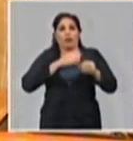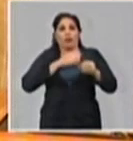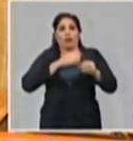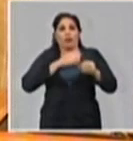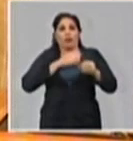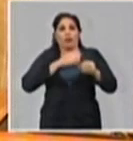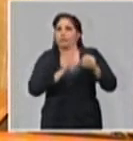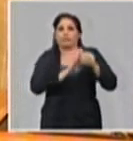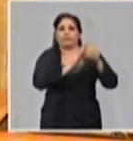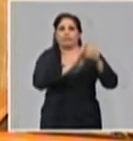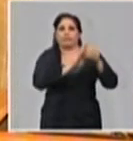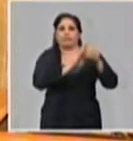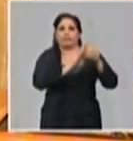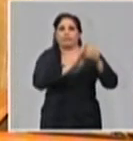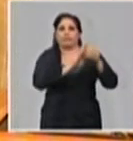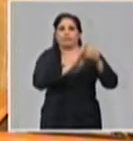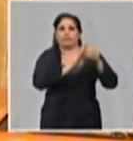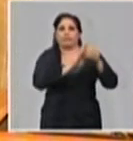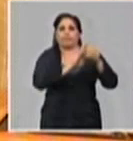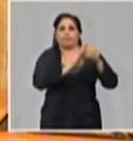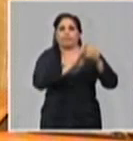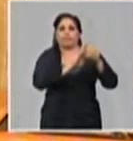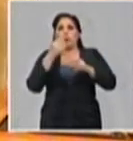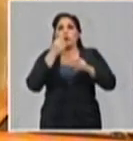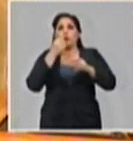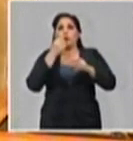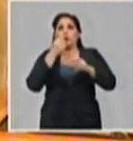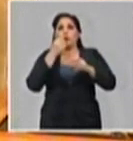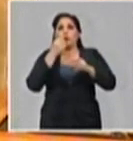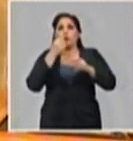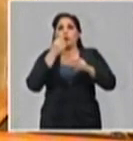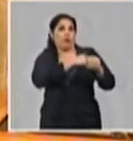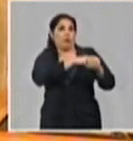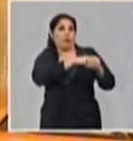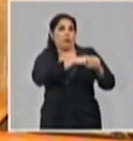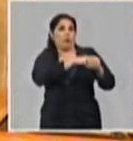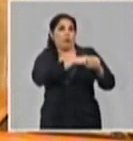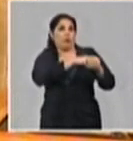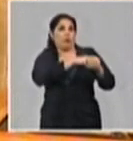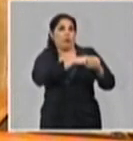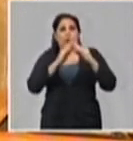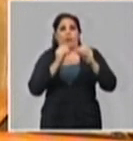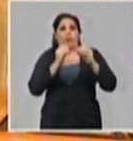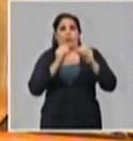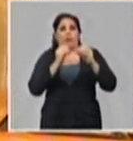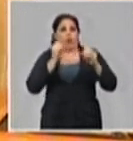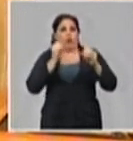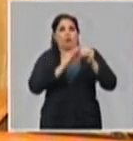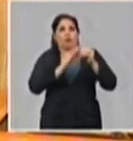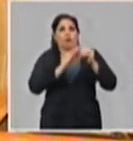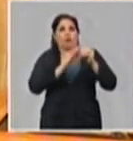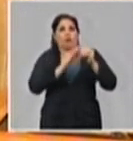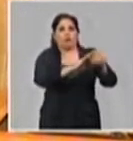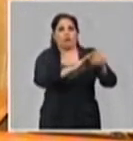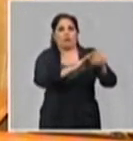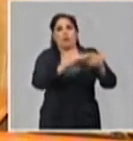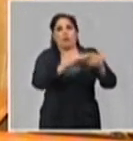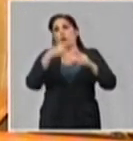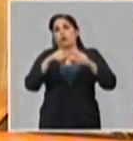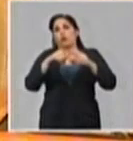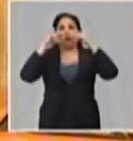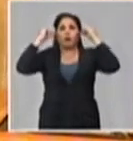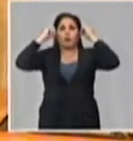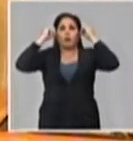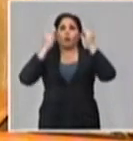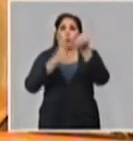a lugares públicos con síntomas catarrables, sino aislarse de la propia vivienda. Nosotros no tenemos el hábito de usar los nasoyucos,